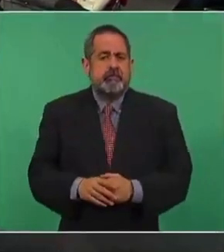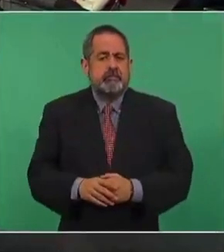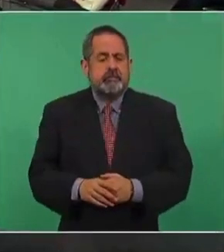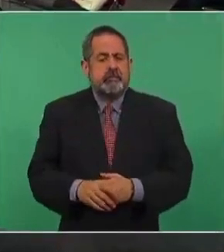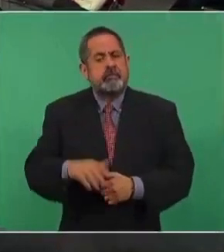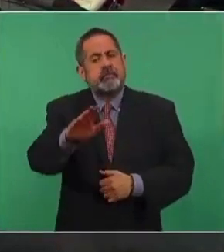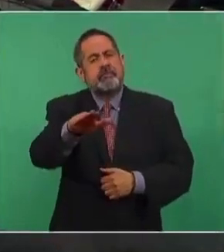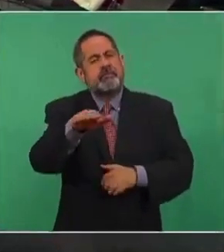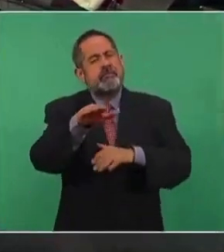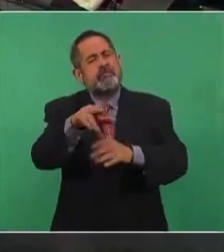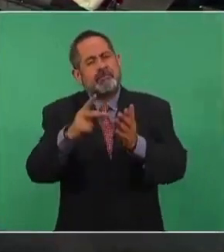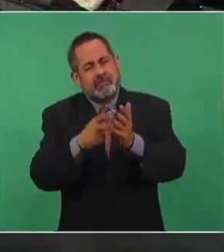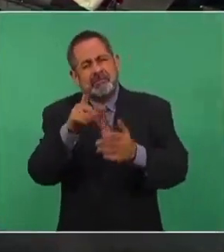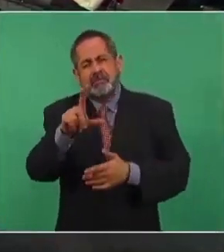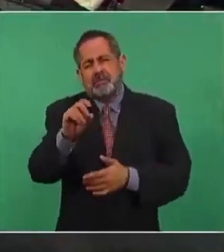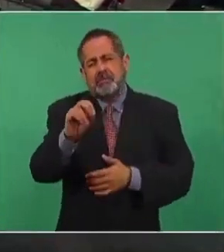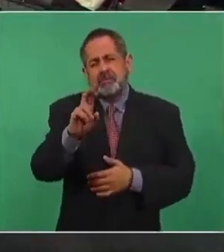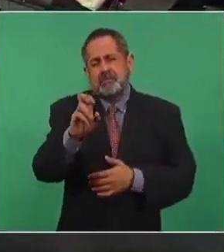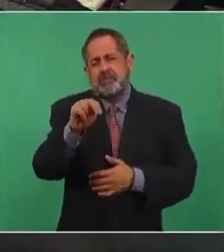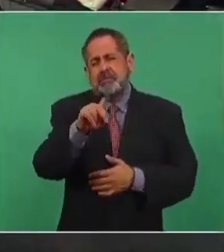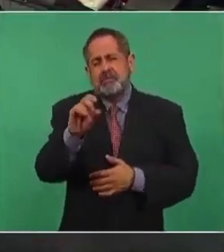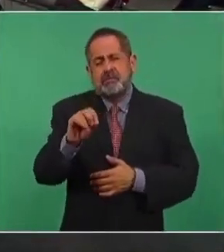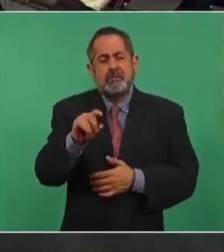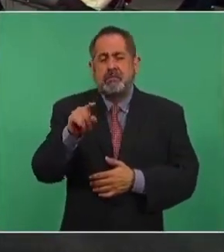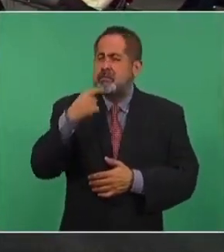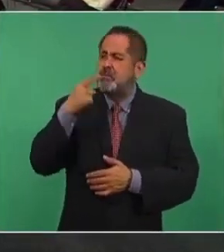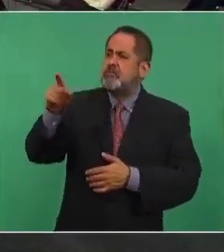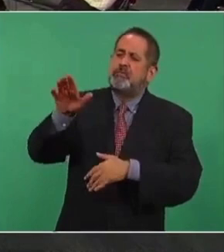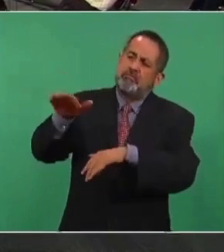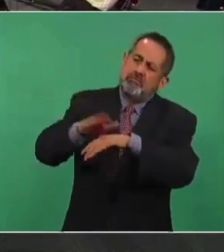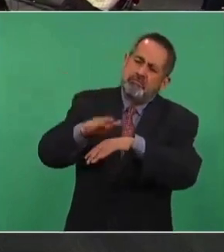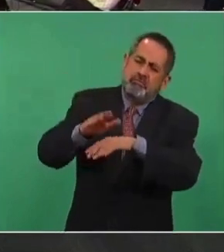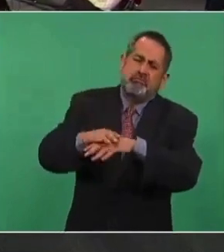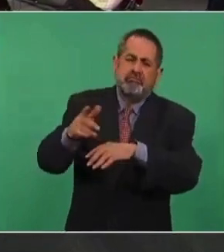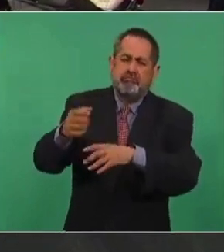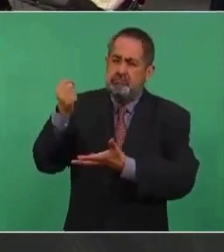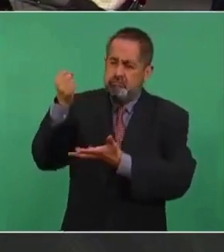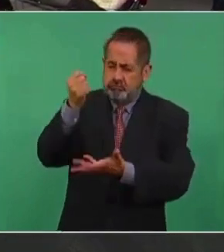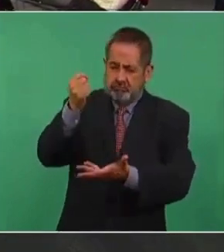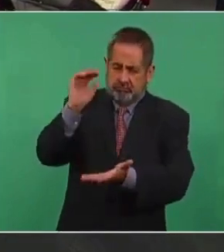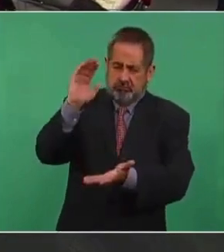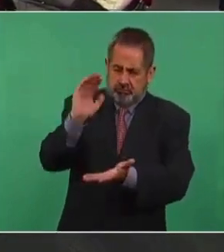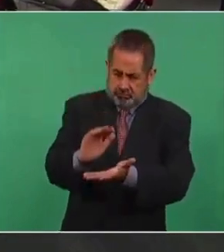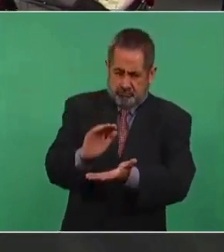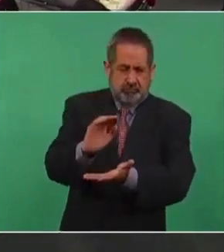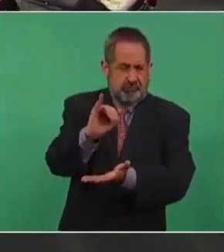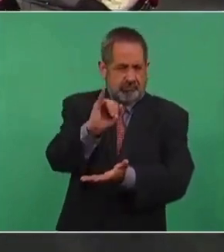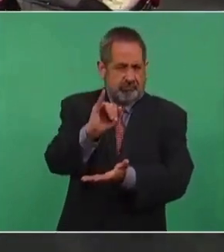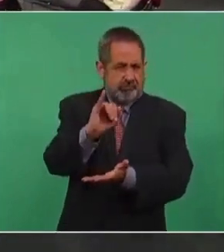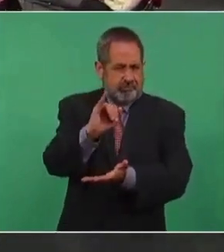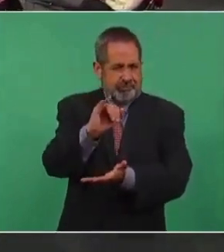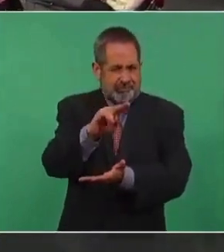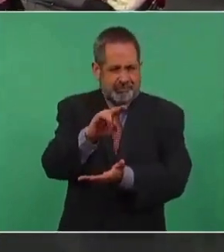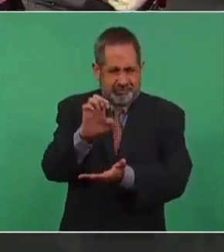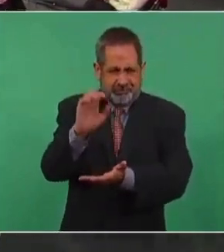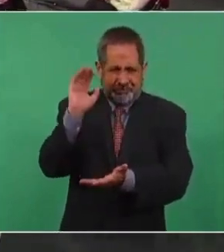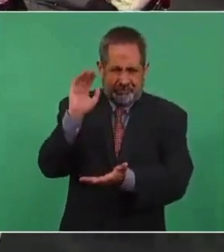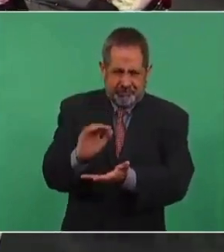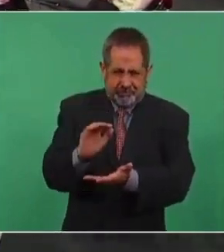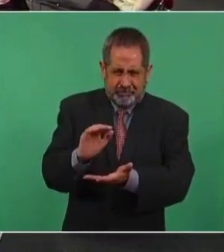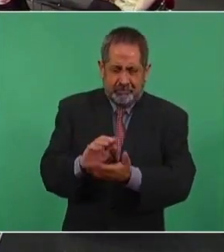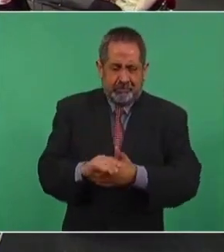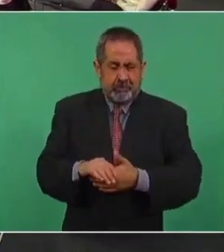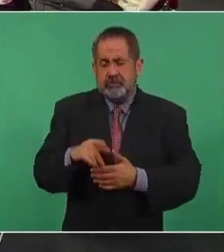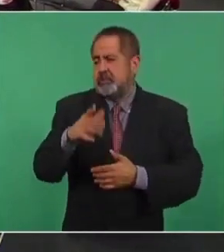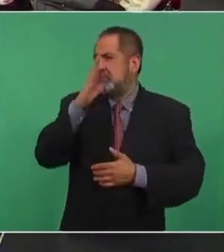Lorenzo Córdoba, porque él menciona que con este recorte de presupuesto al INE está en riesgo lo que es la consulta de revocación. Pues yo no opino